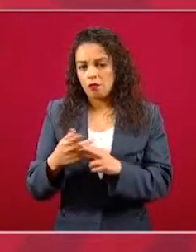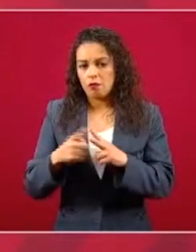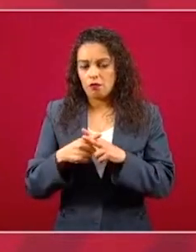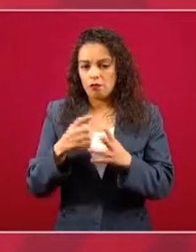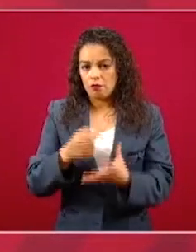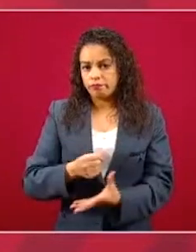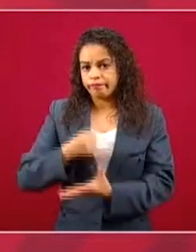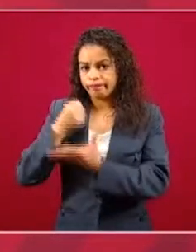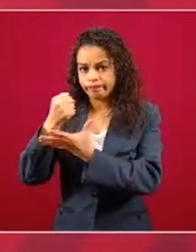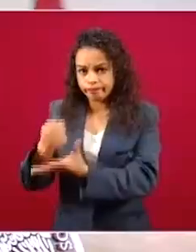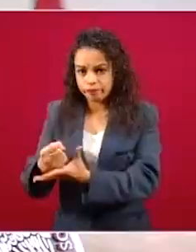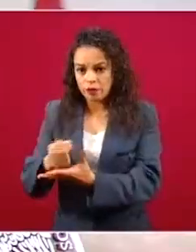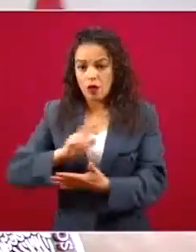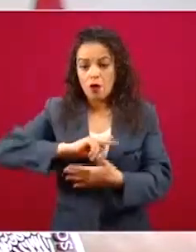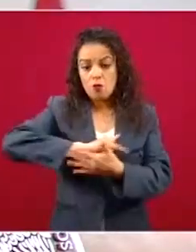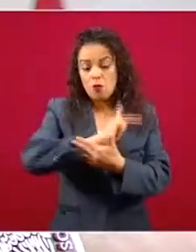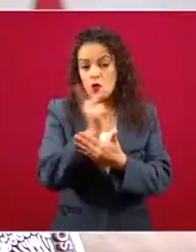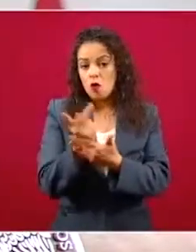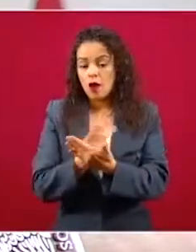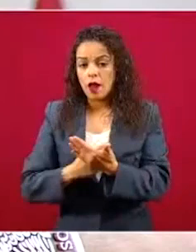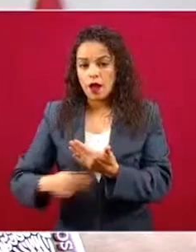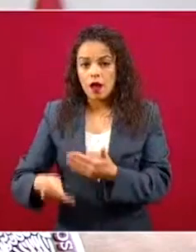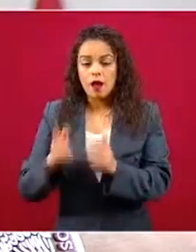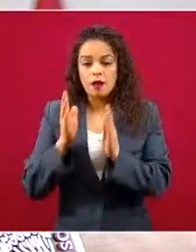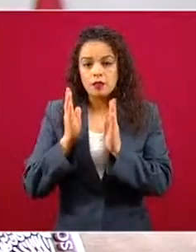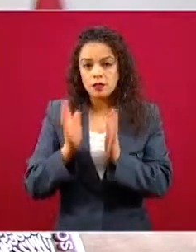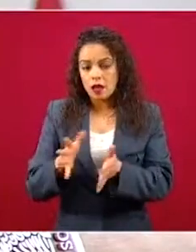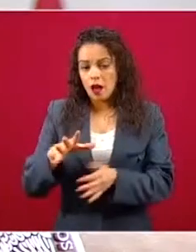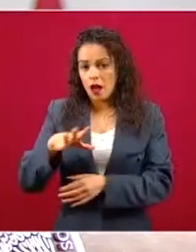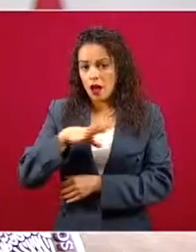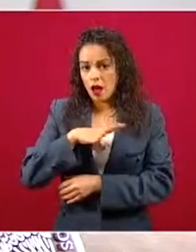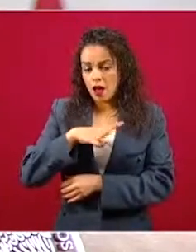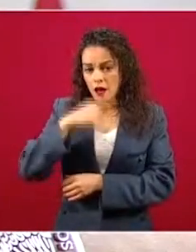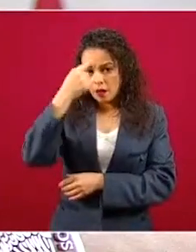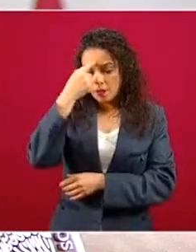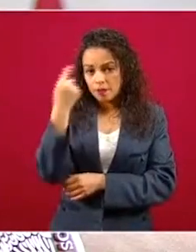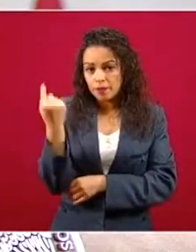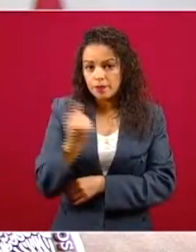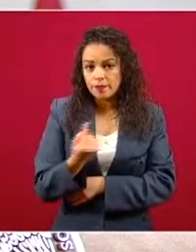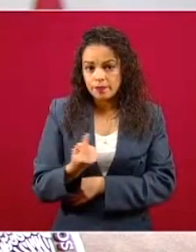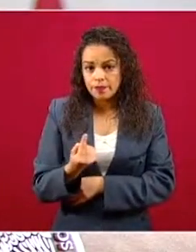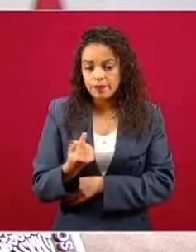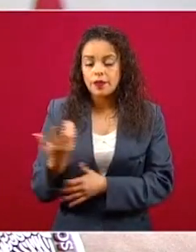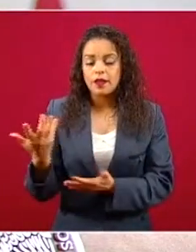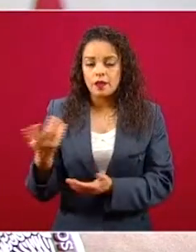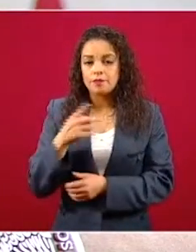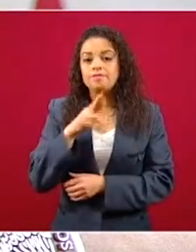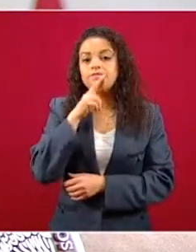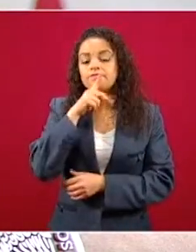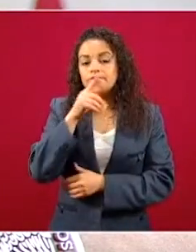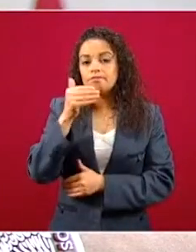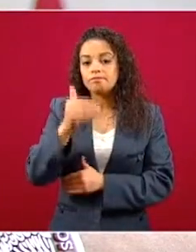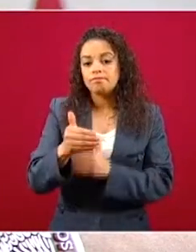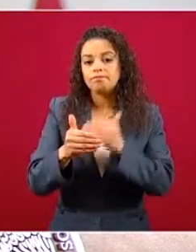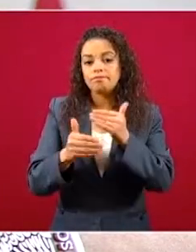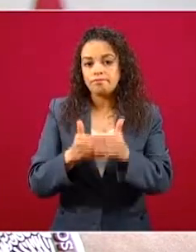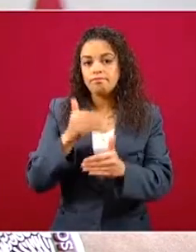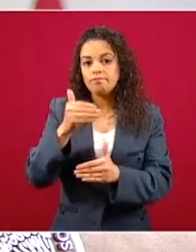el programa para mejorar la atención médica